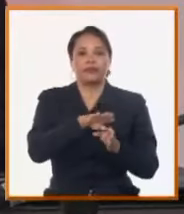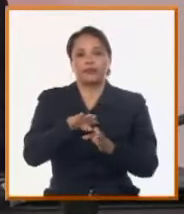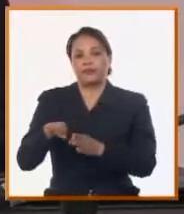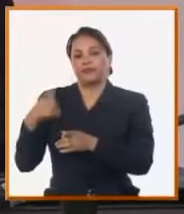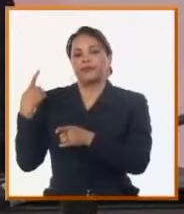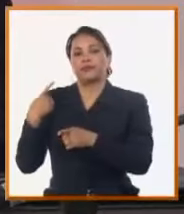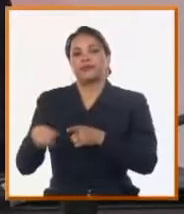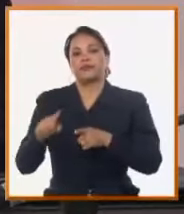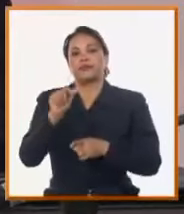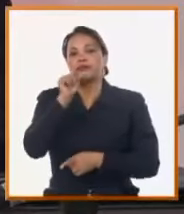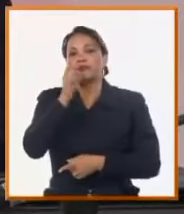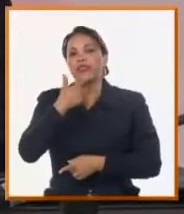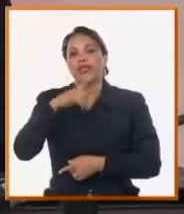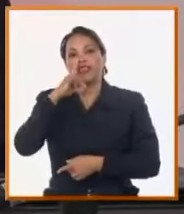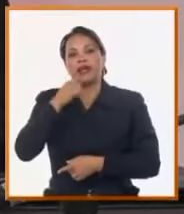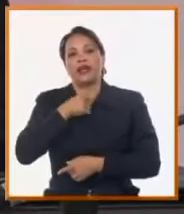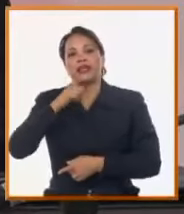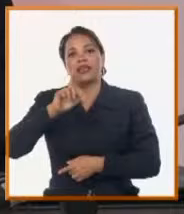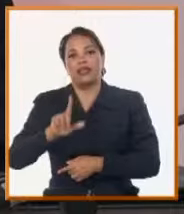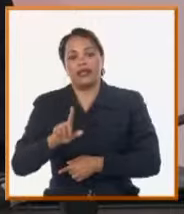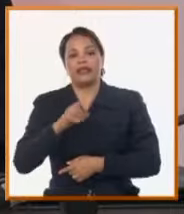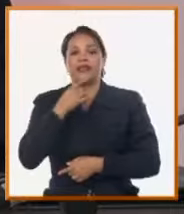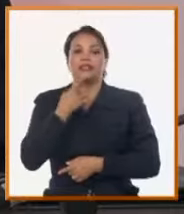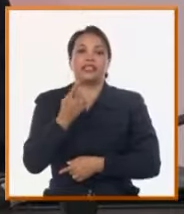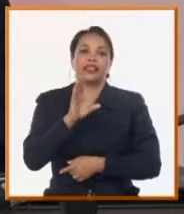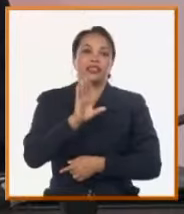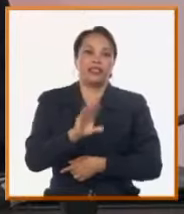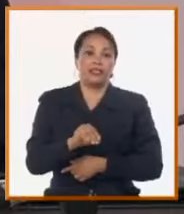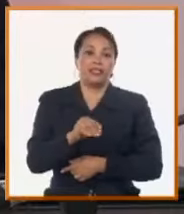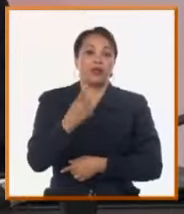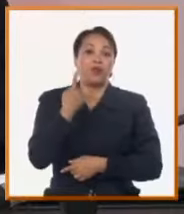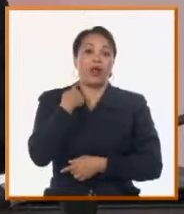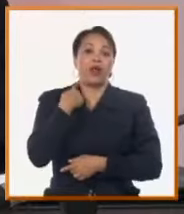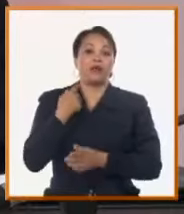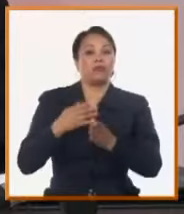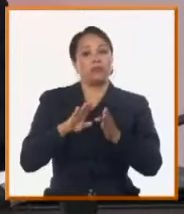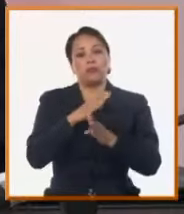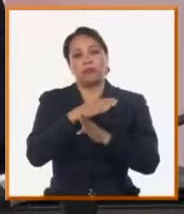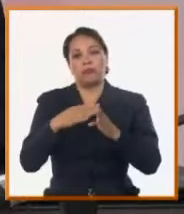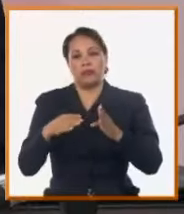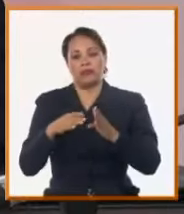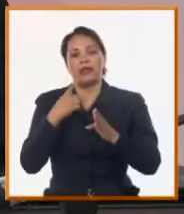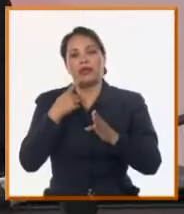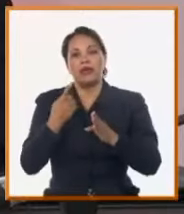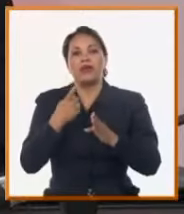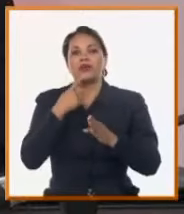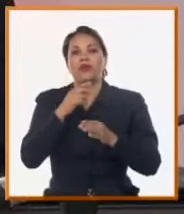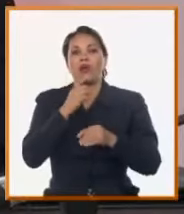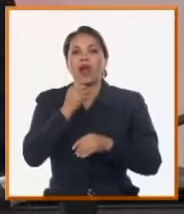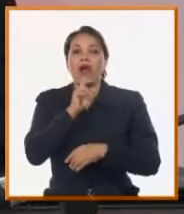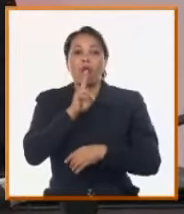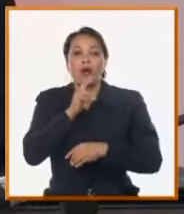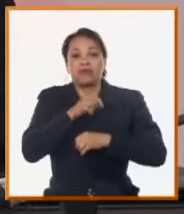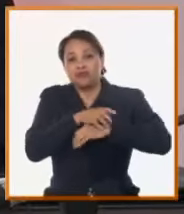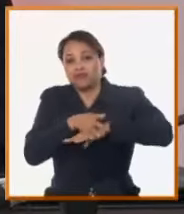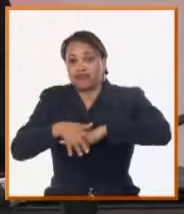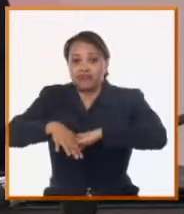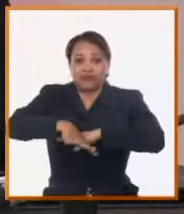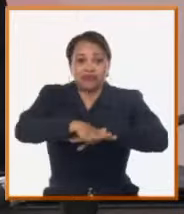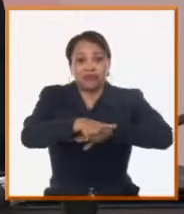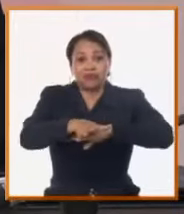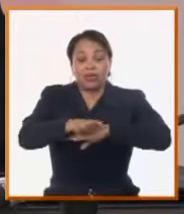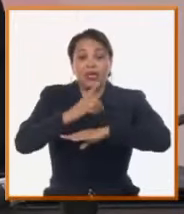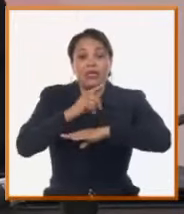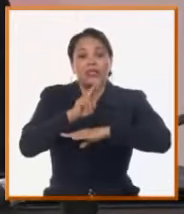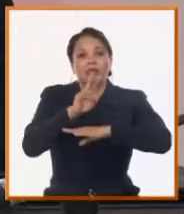Daniel, se presenta así, dice, que hace más de un año tengo un salidero de la cometida de mi casa. Después de varios reportes de Playa,